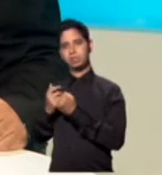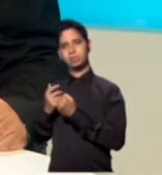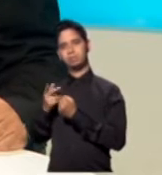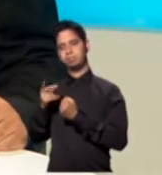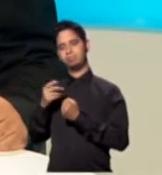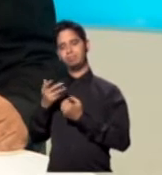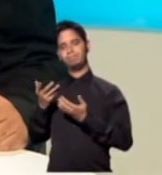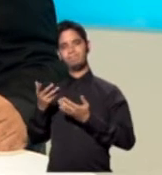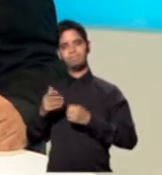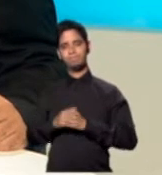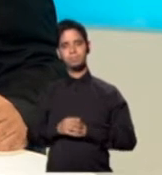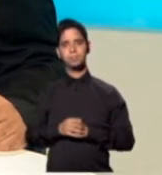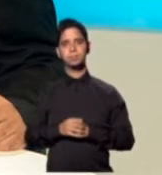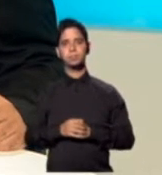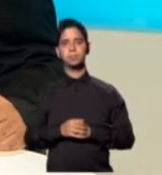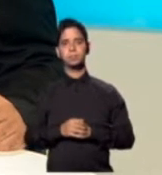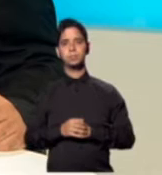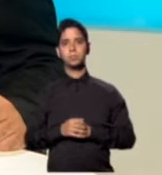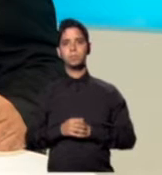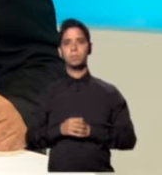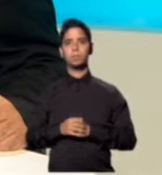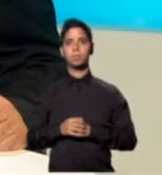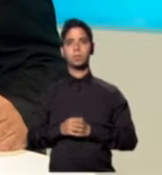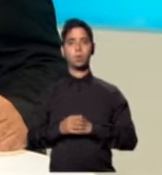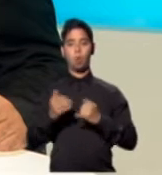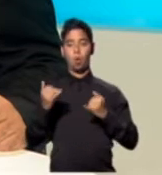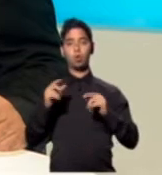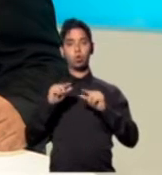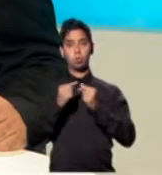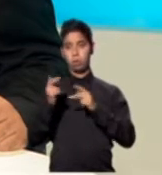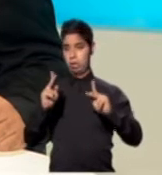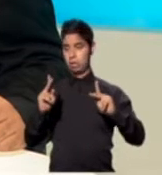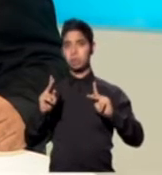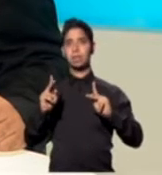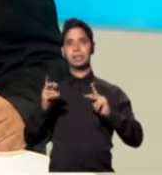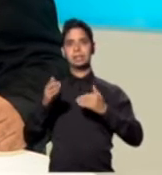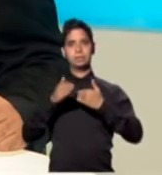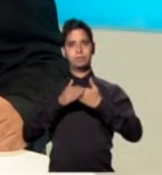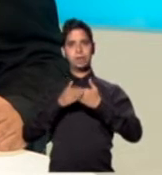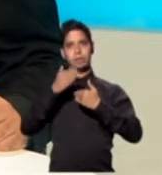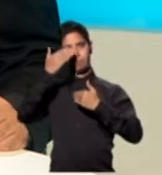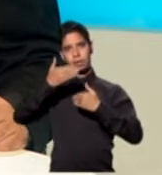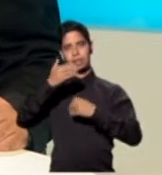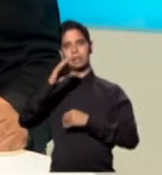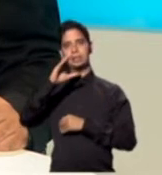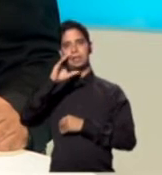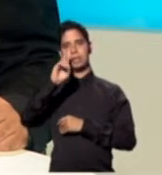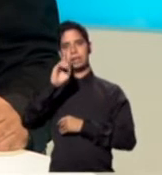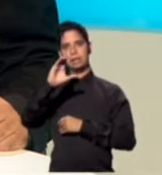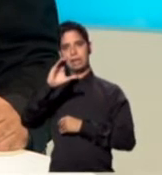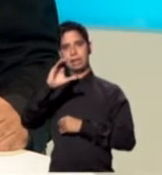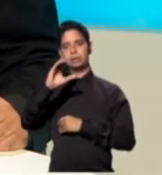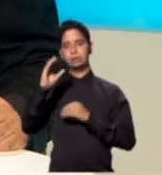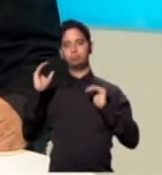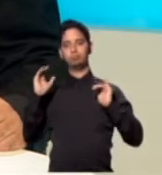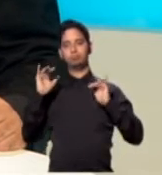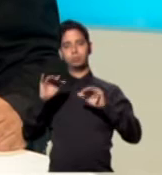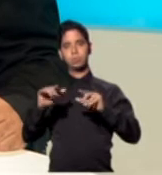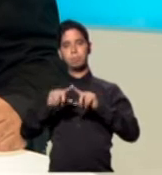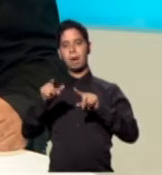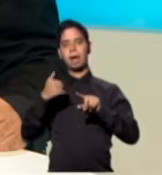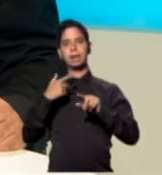Y un grupo de ciudadanos se reunió frente a las oficinas principales del CDC en Puerto Rico para presentar su posición